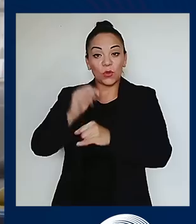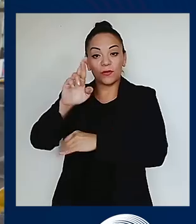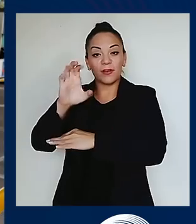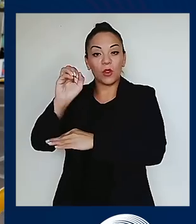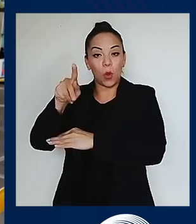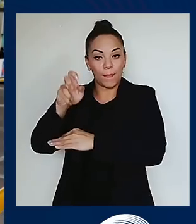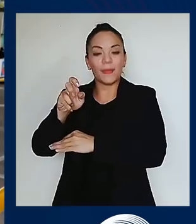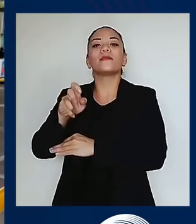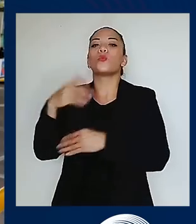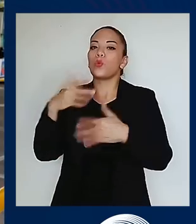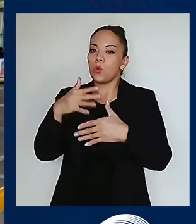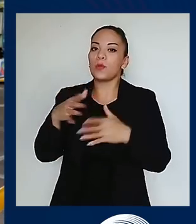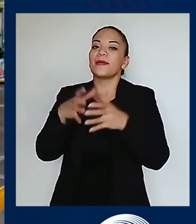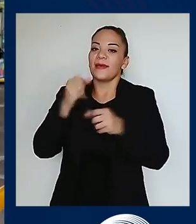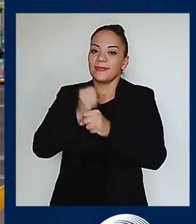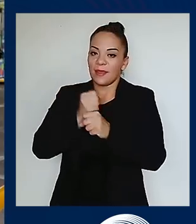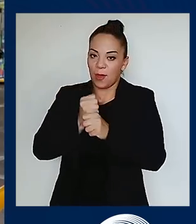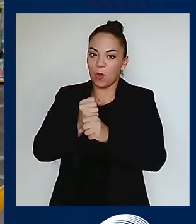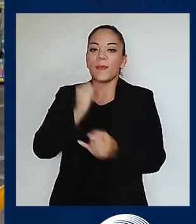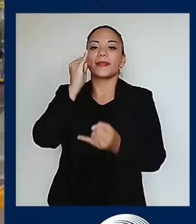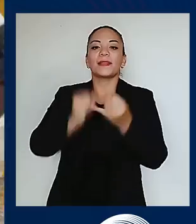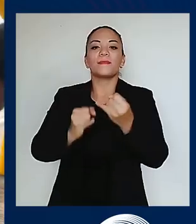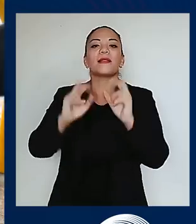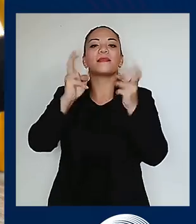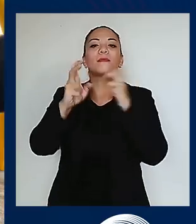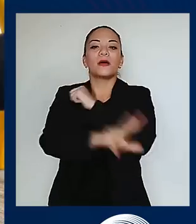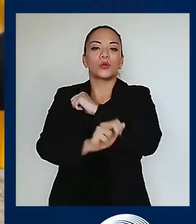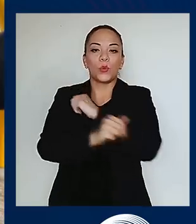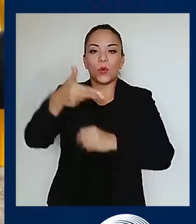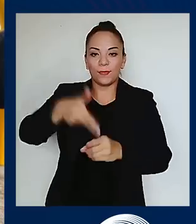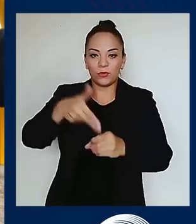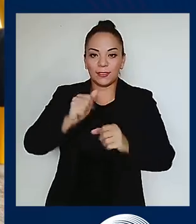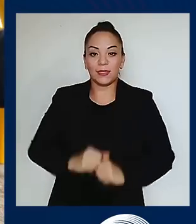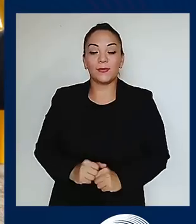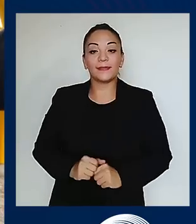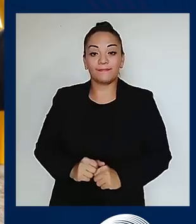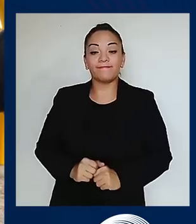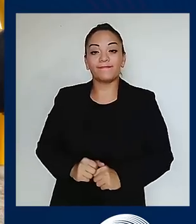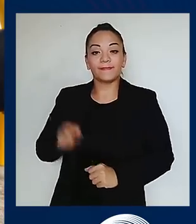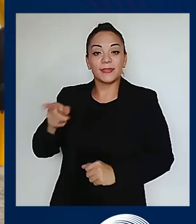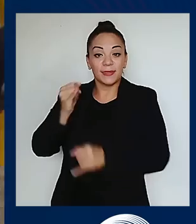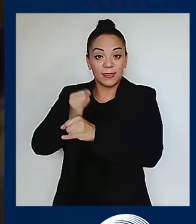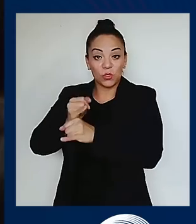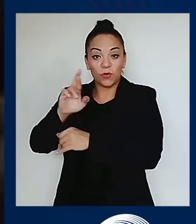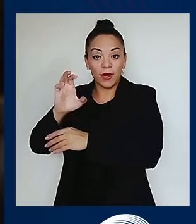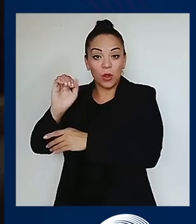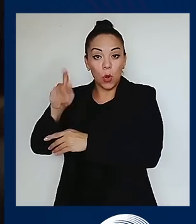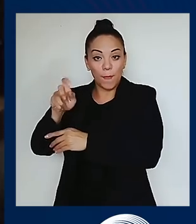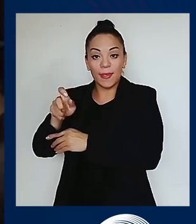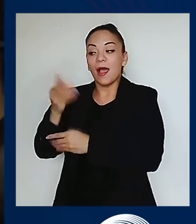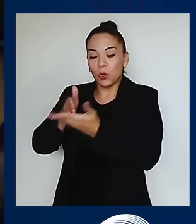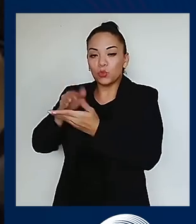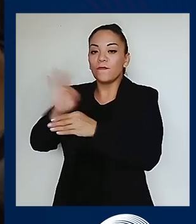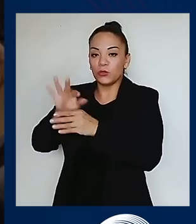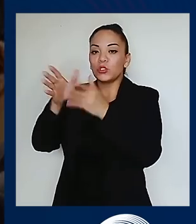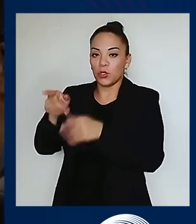combustible, incluso llevando ante el Poder Judicial a los funcionarios involucrados. El mensaje